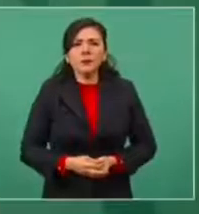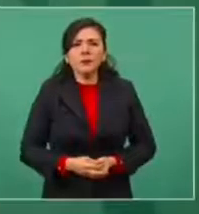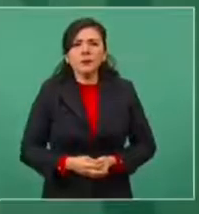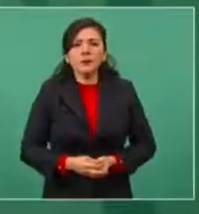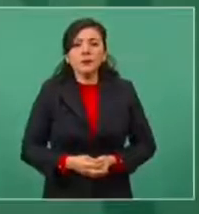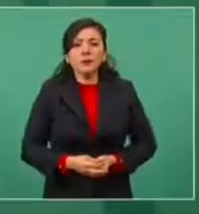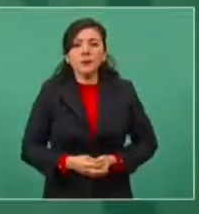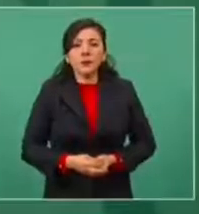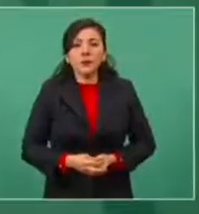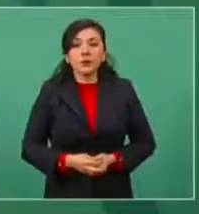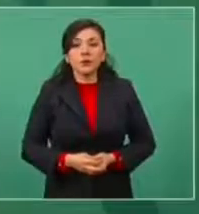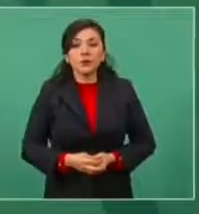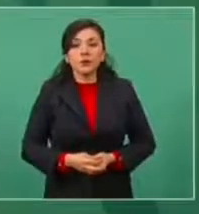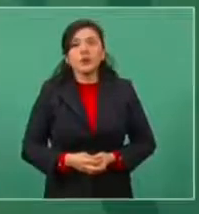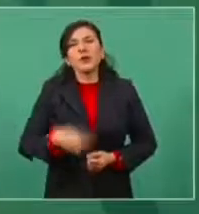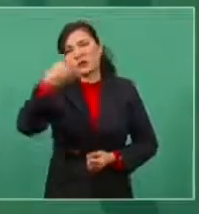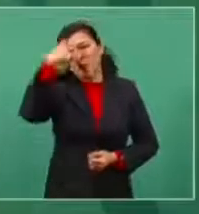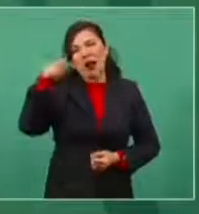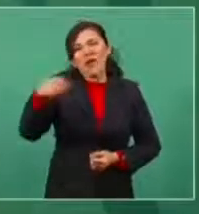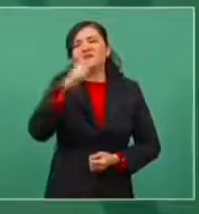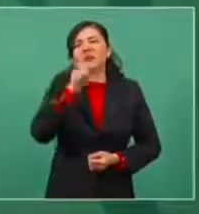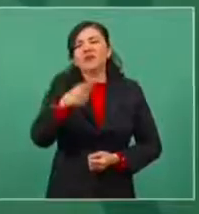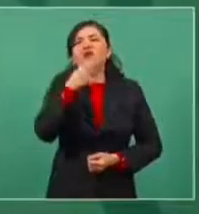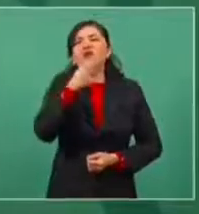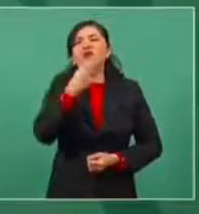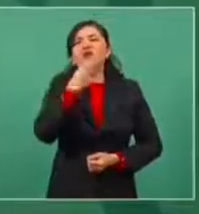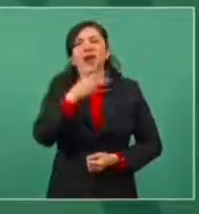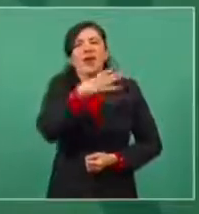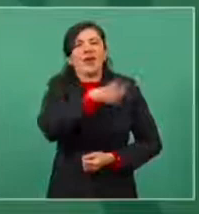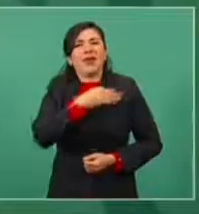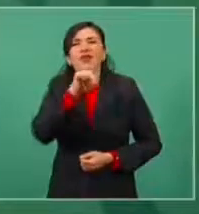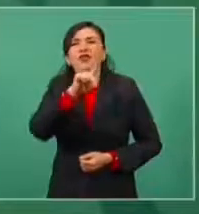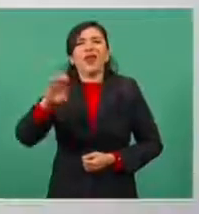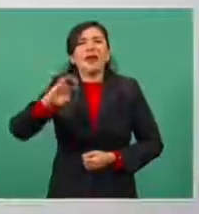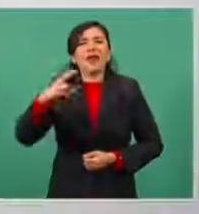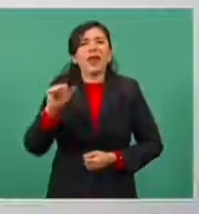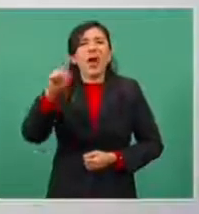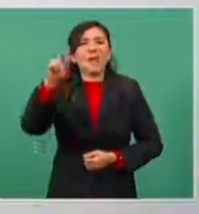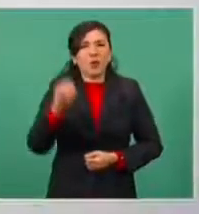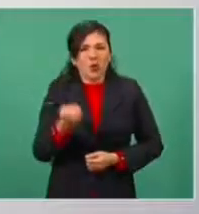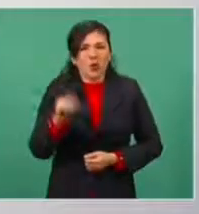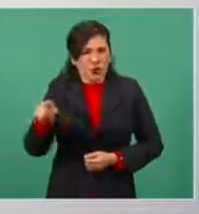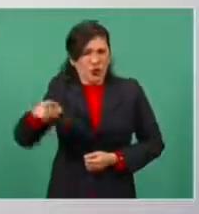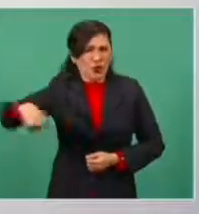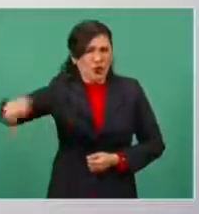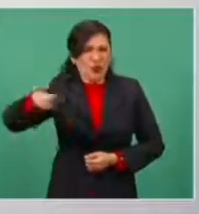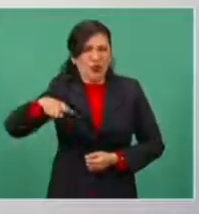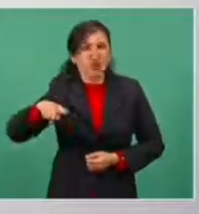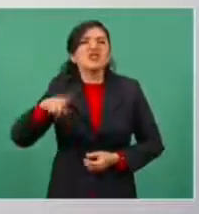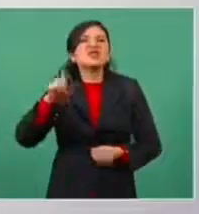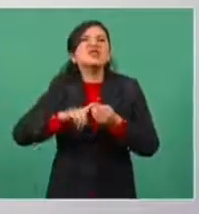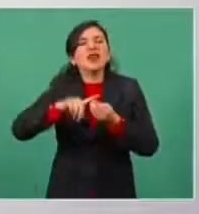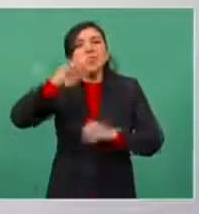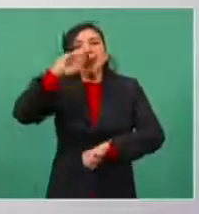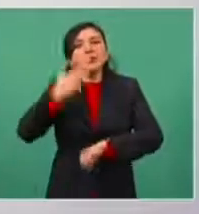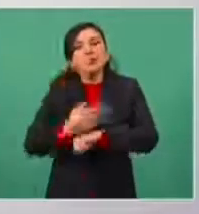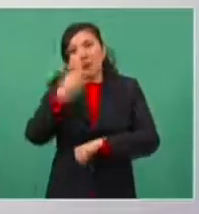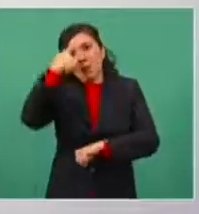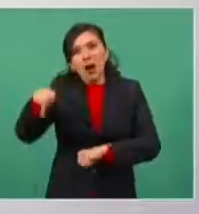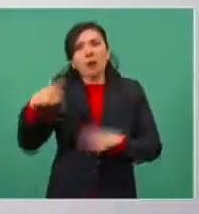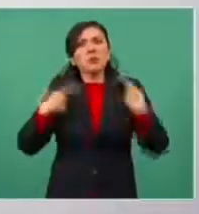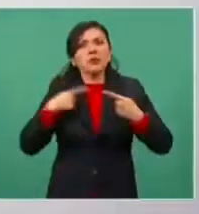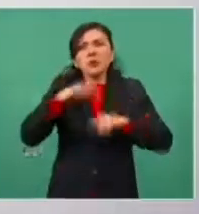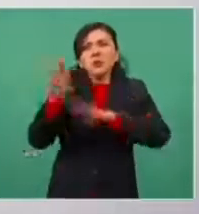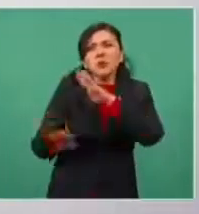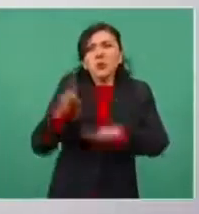Guzmán Loera y de los responsables de los asesinatos en Bavispe